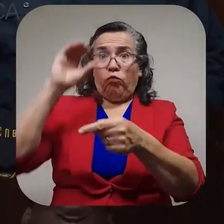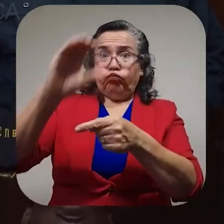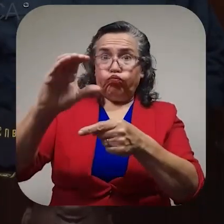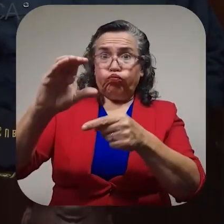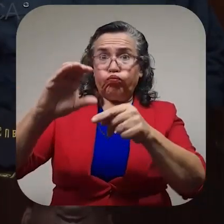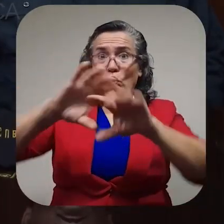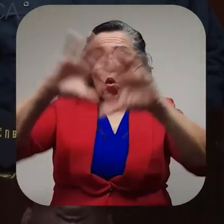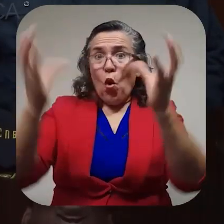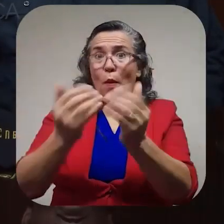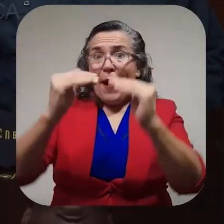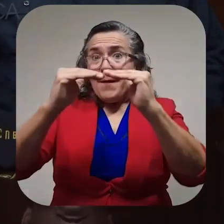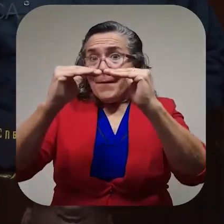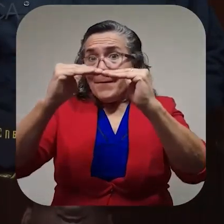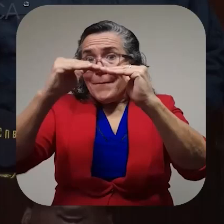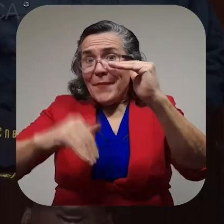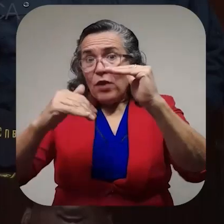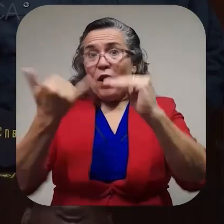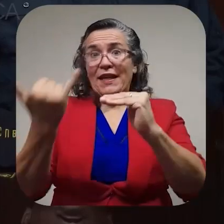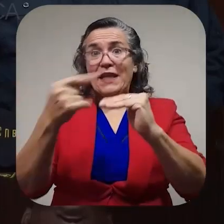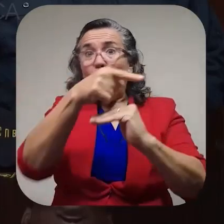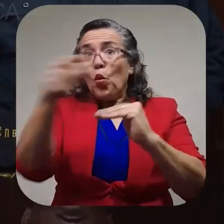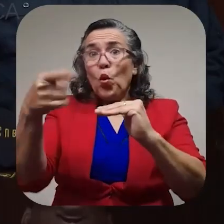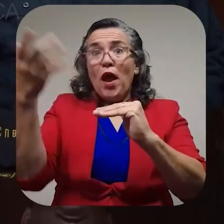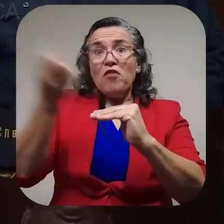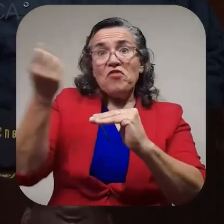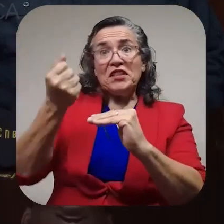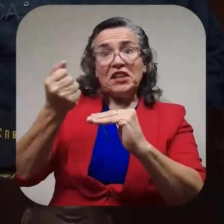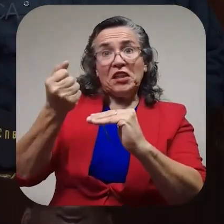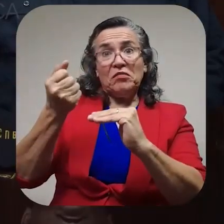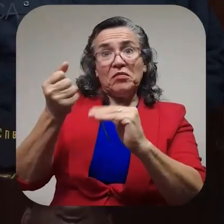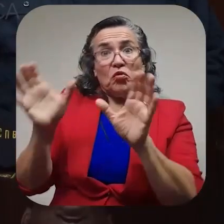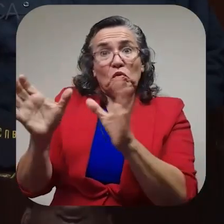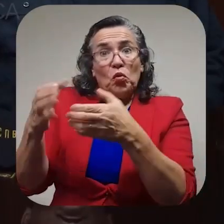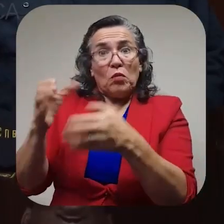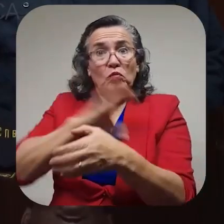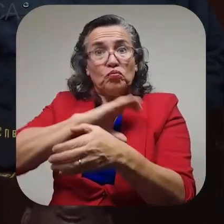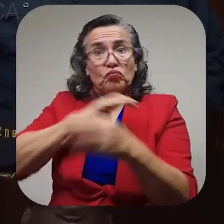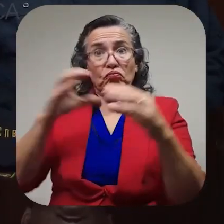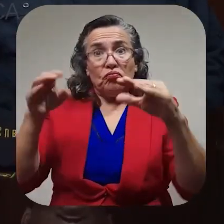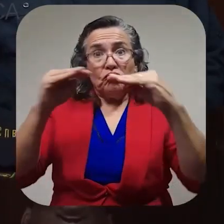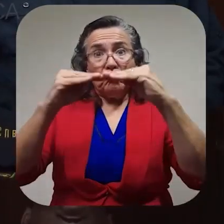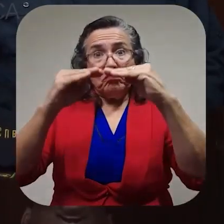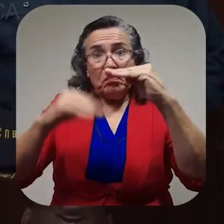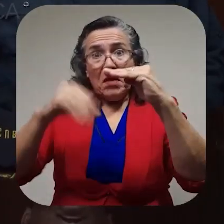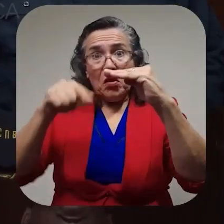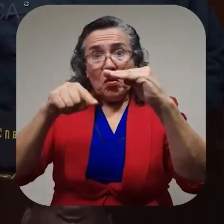hubiera sido menor al que ya perciben los cuerpos policiales,